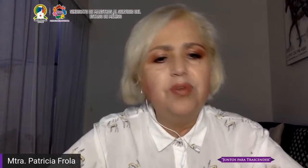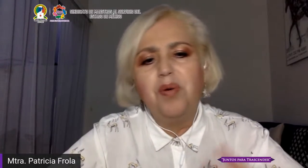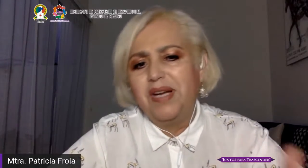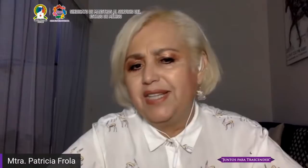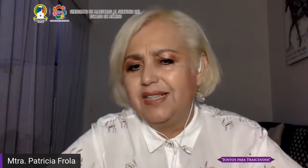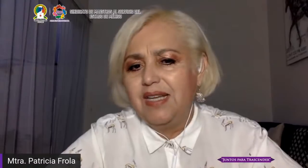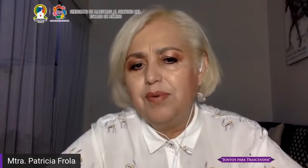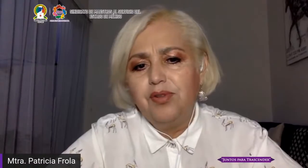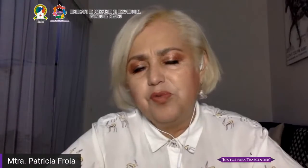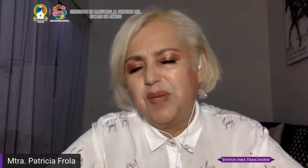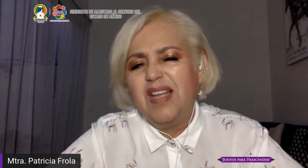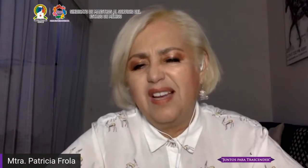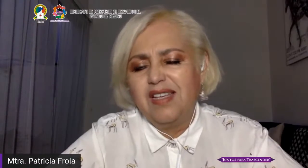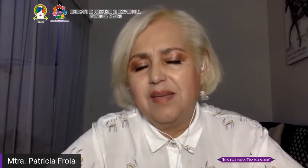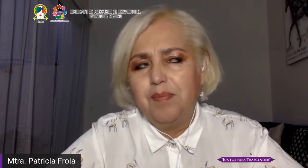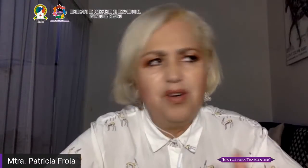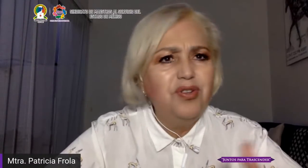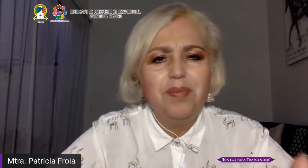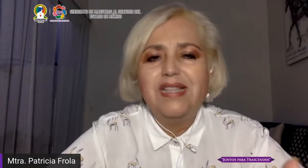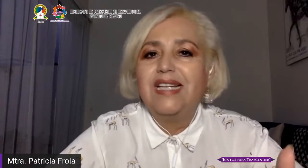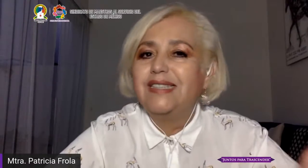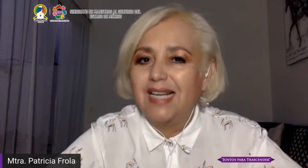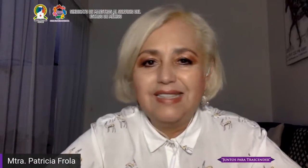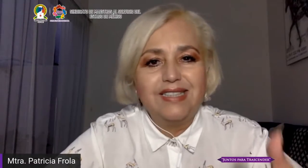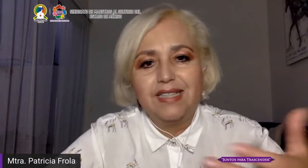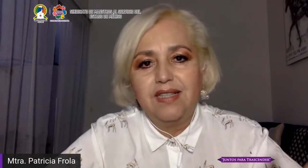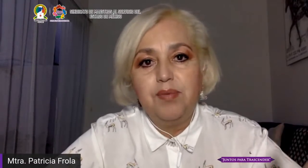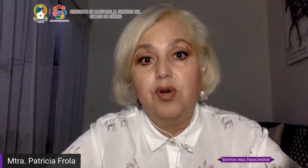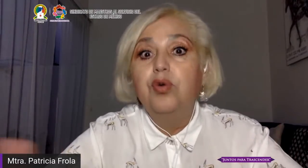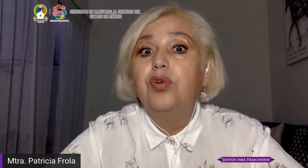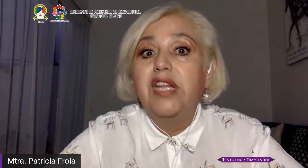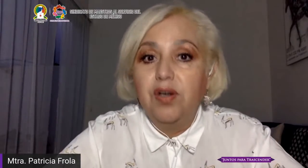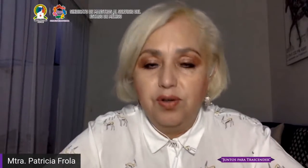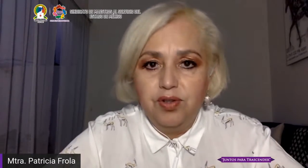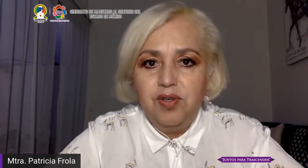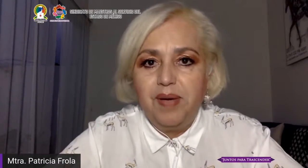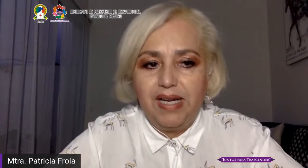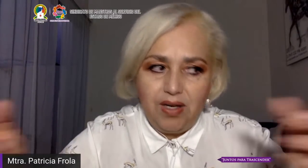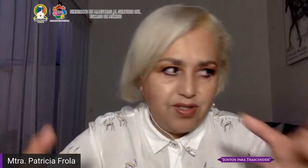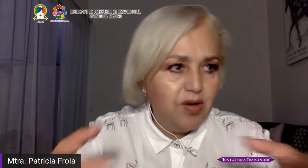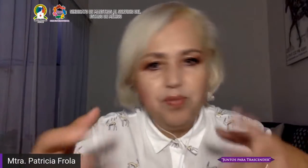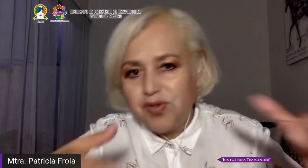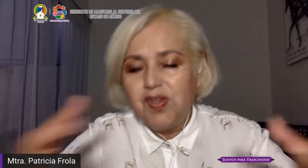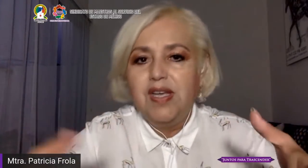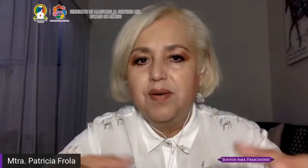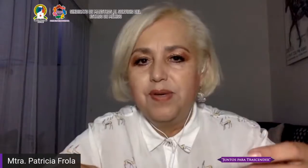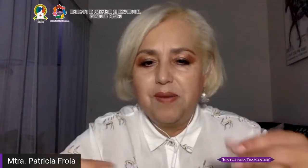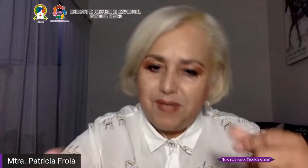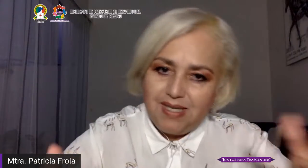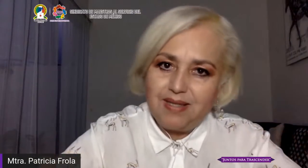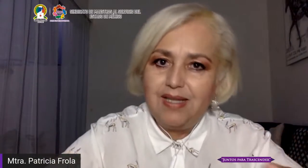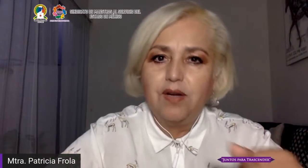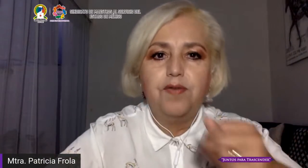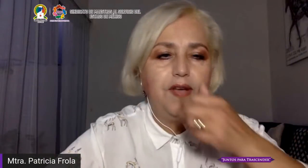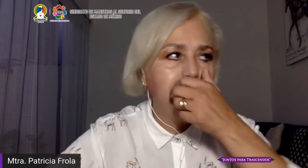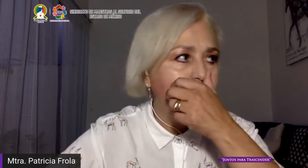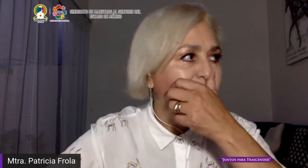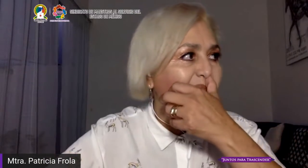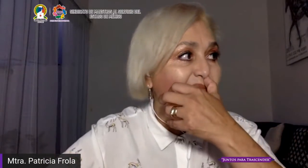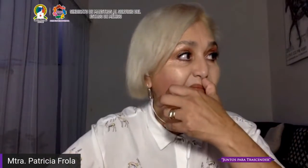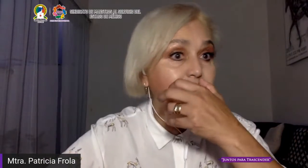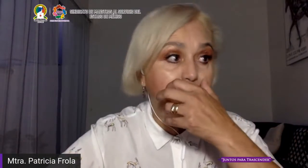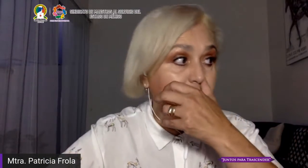puedo poner un nombre atractivo nos pide aquí por un nombre interesante atractivo lúdico no para que los alumnos pues empiecen a tener